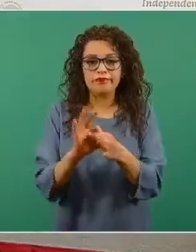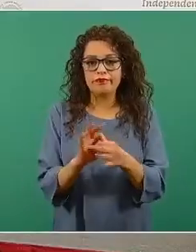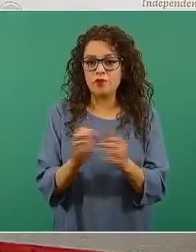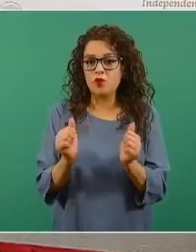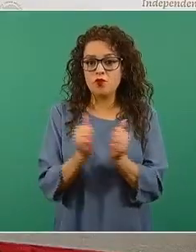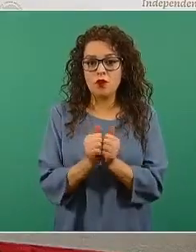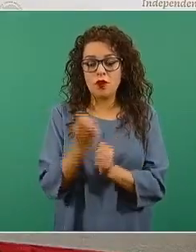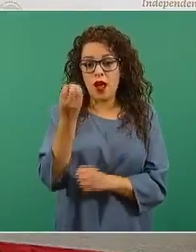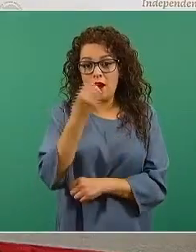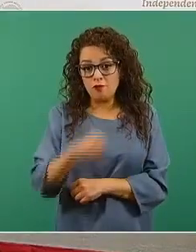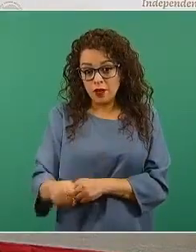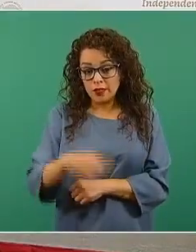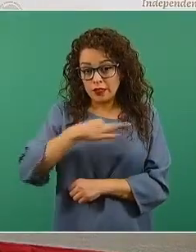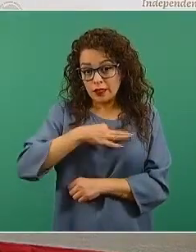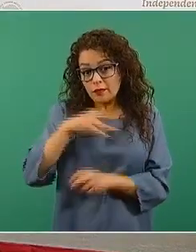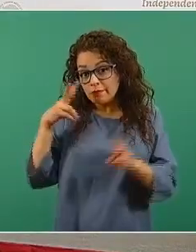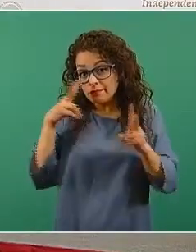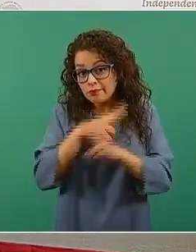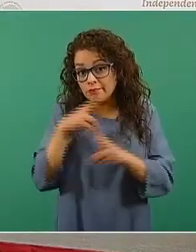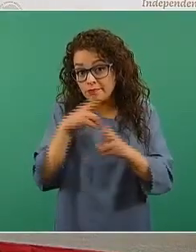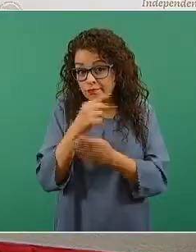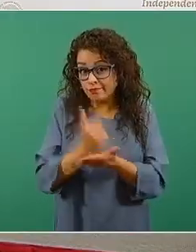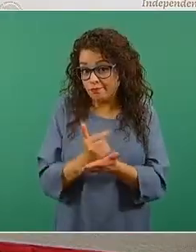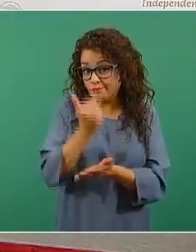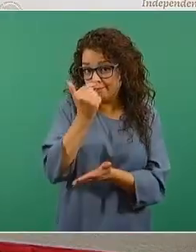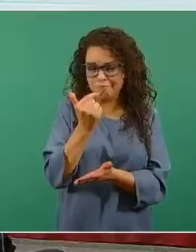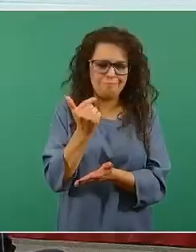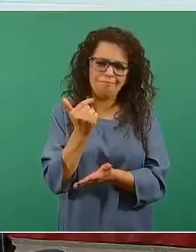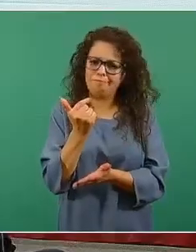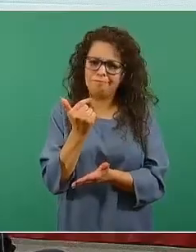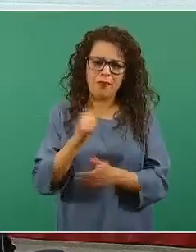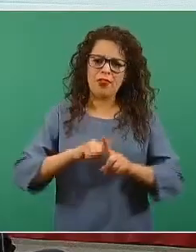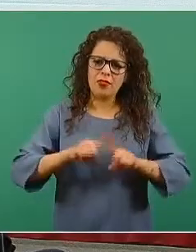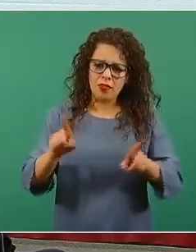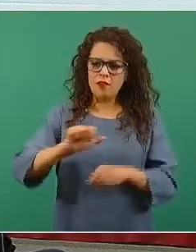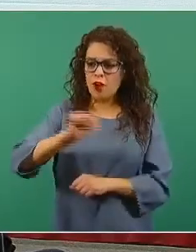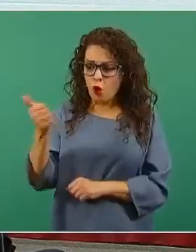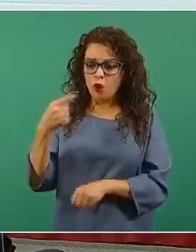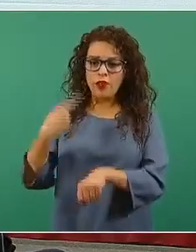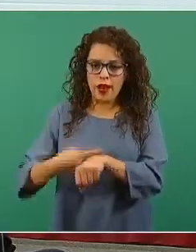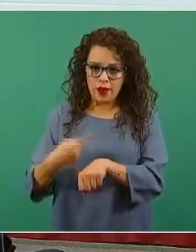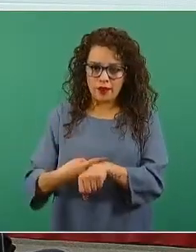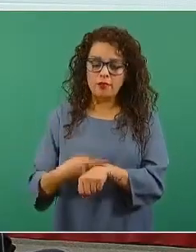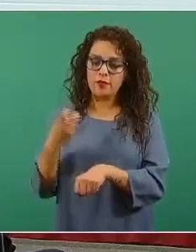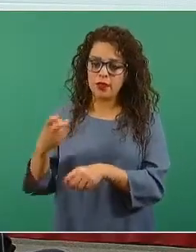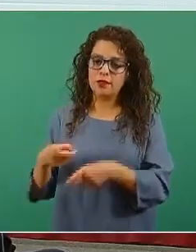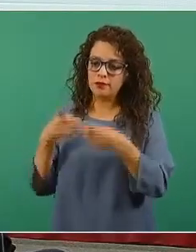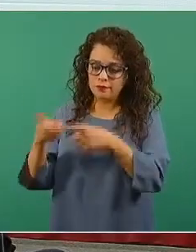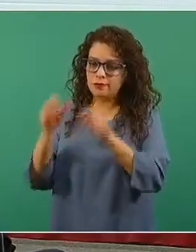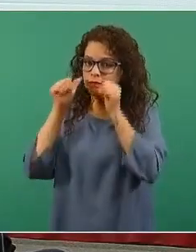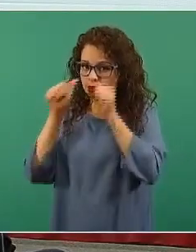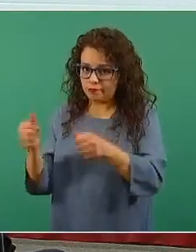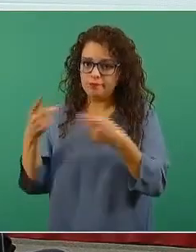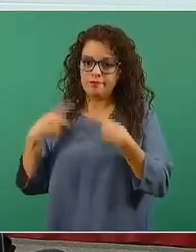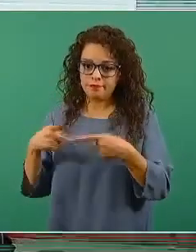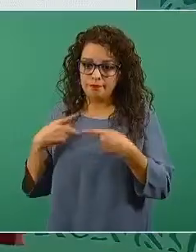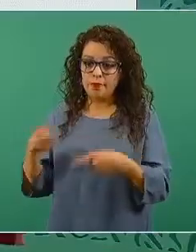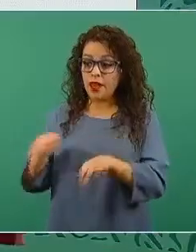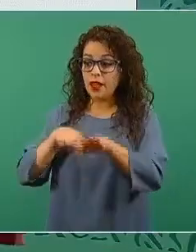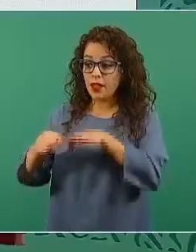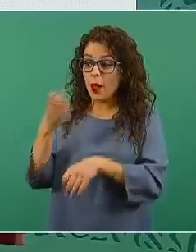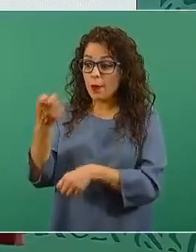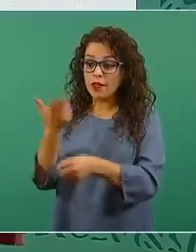una infección respiratoria aguda grave, que trabaja en estas